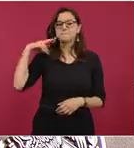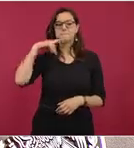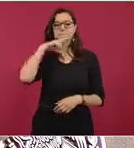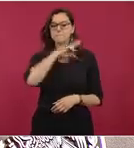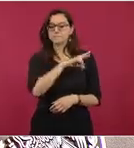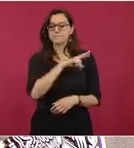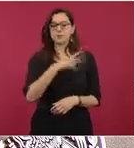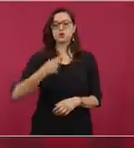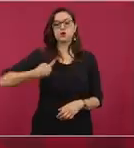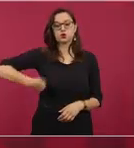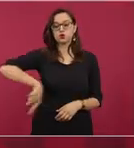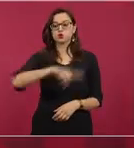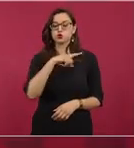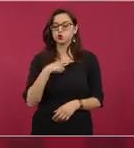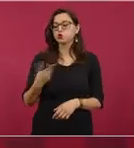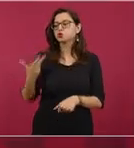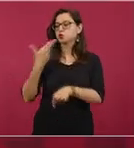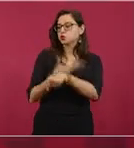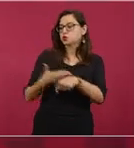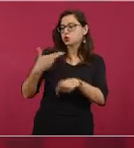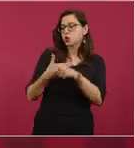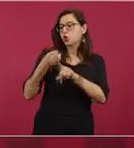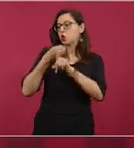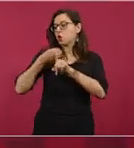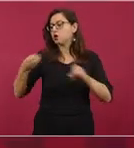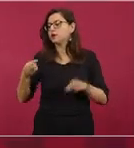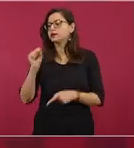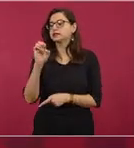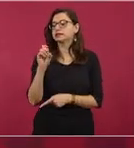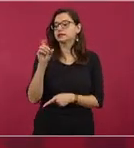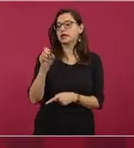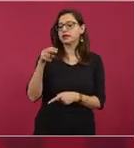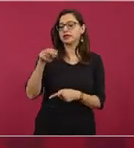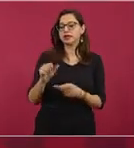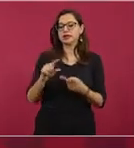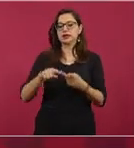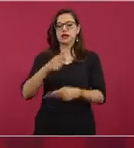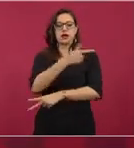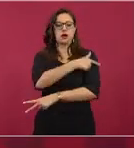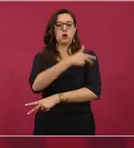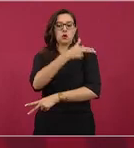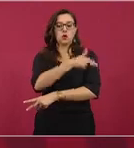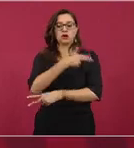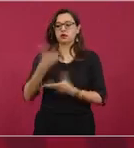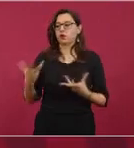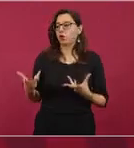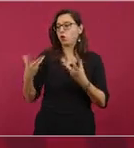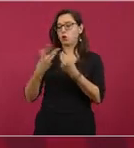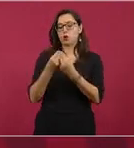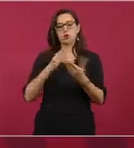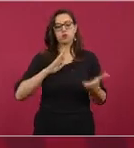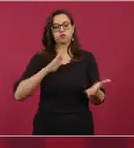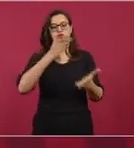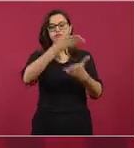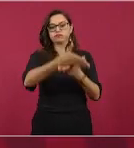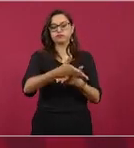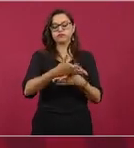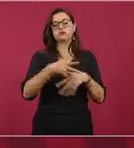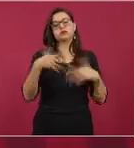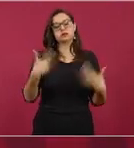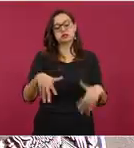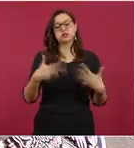abocamos a coordinarnos con la Sedena, con la Guardia Nacional y siempre con la conducción